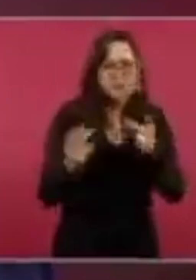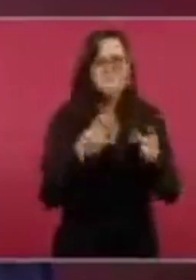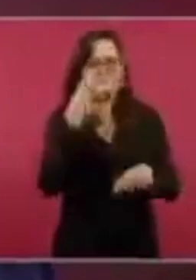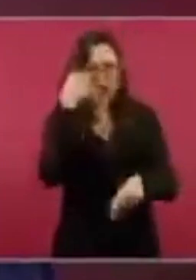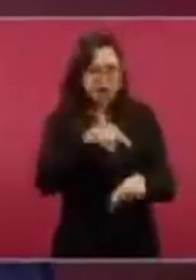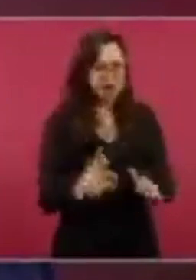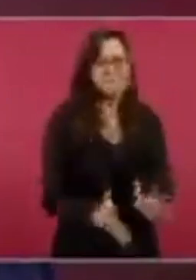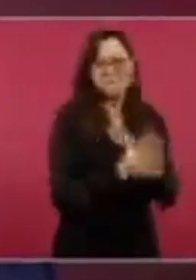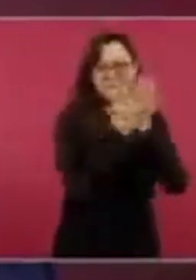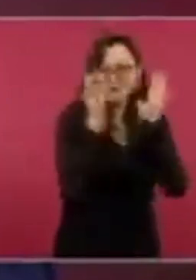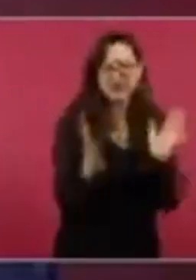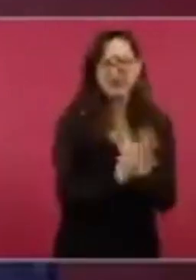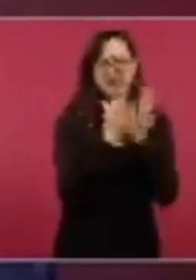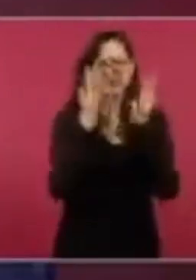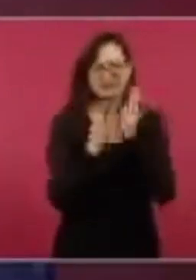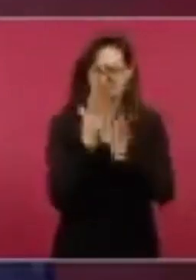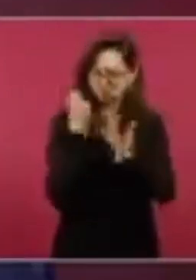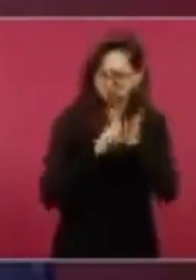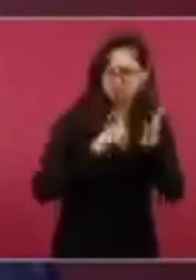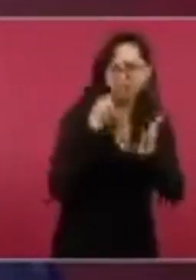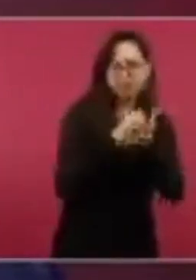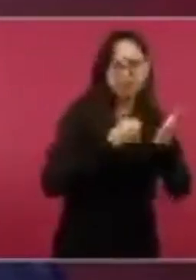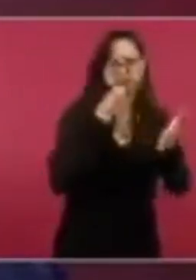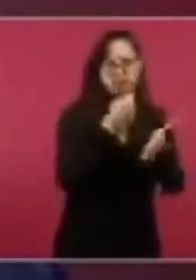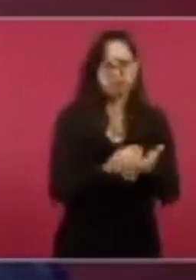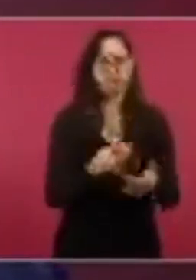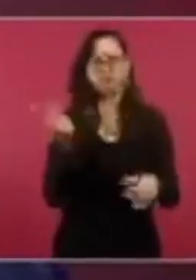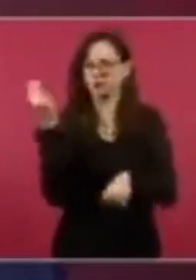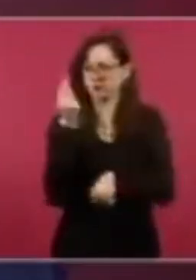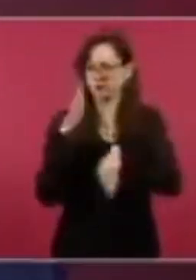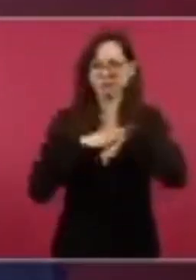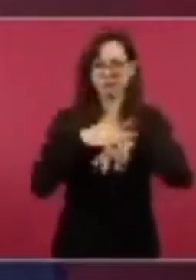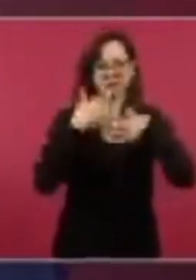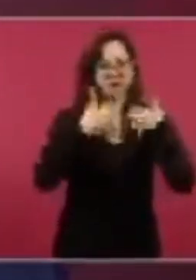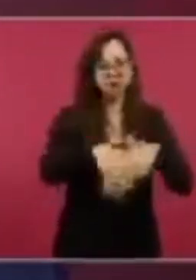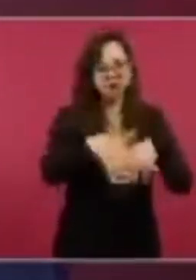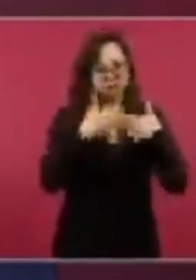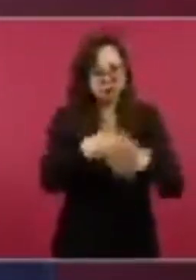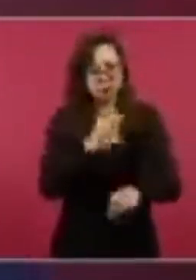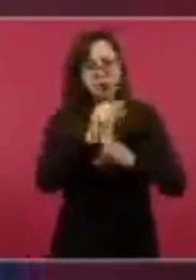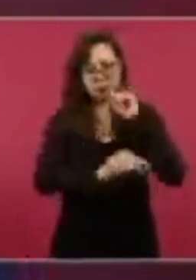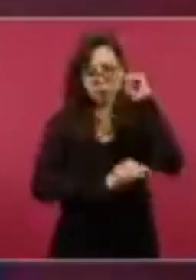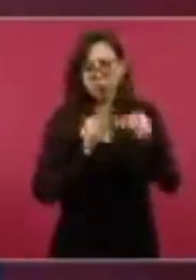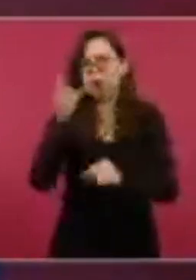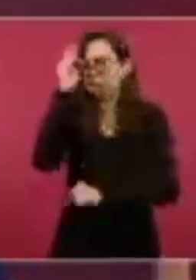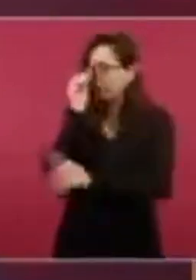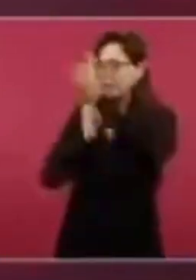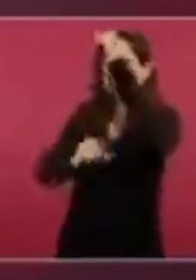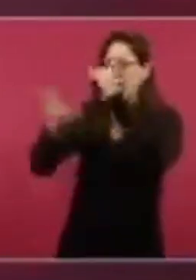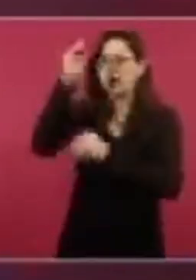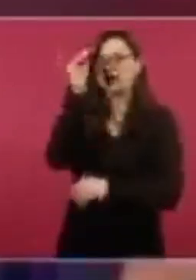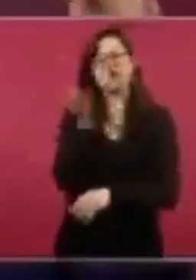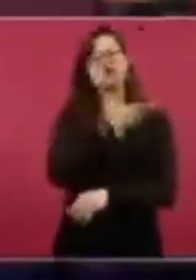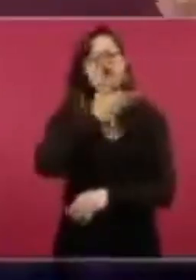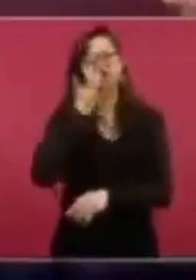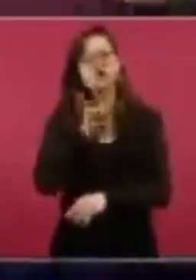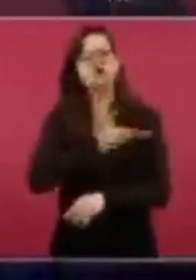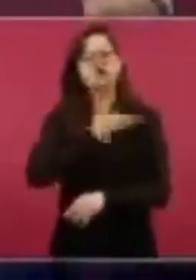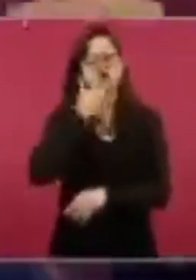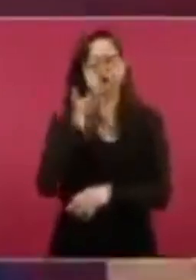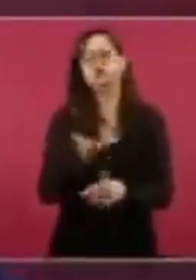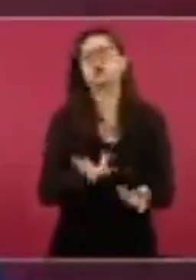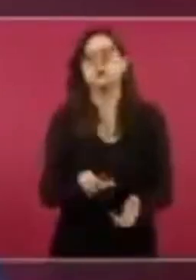Tienen que ir incrementando su capacidad de movilización, porque tienen